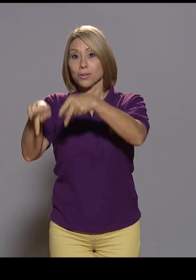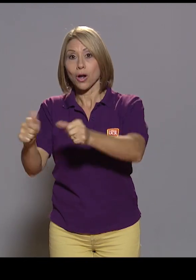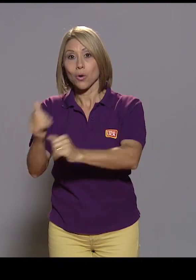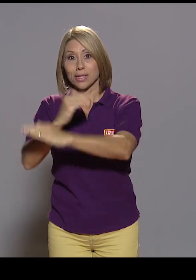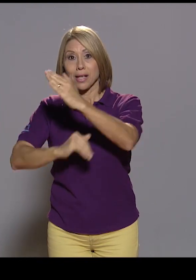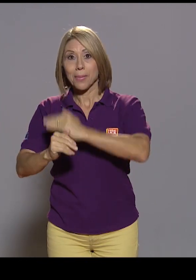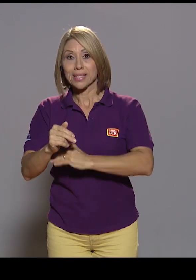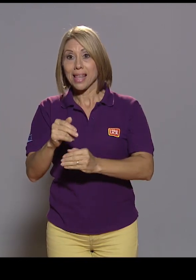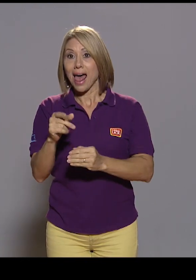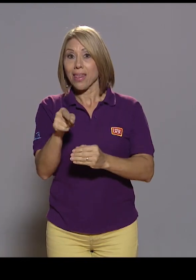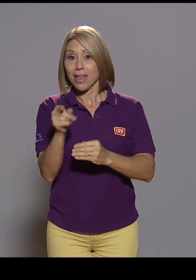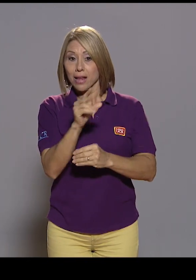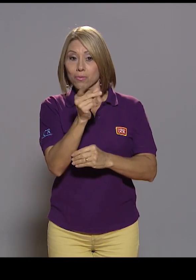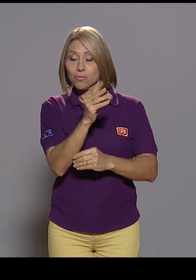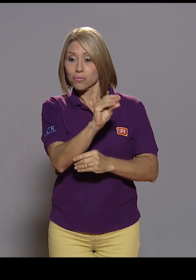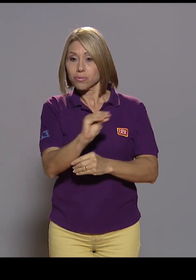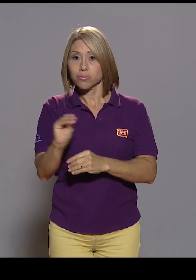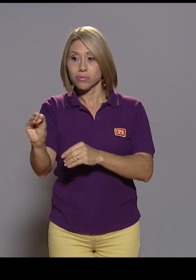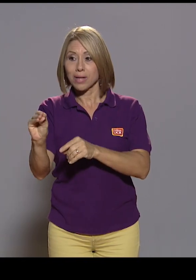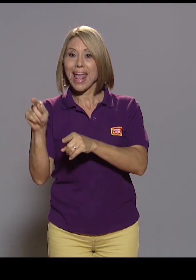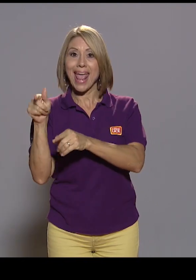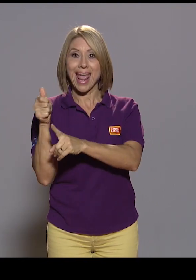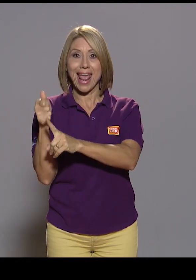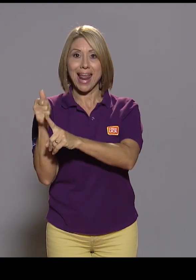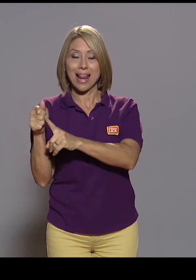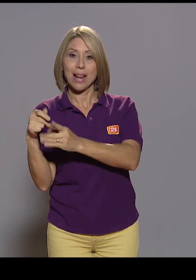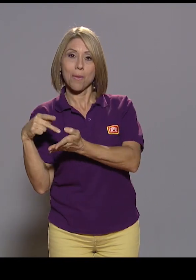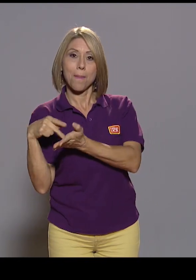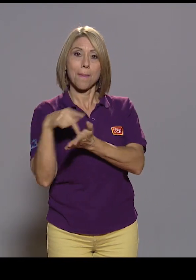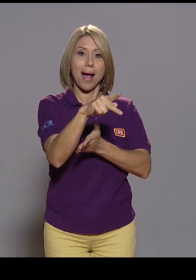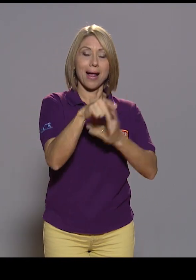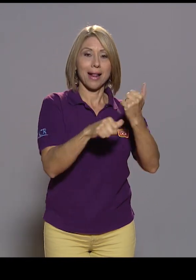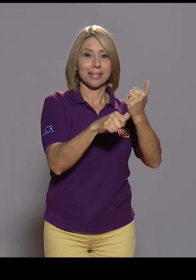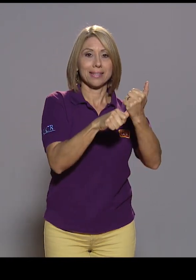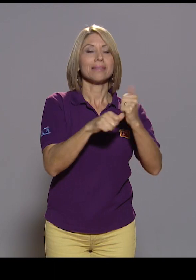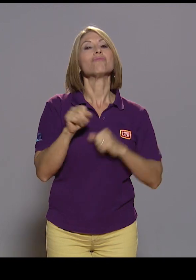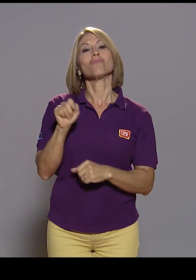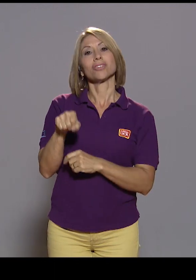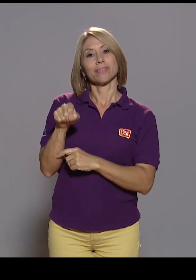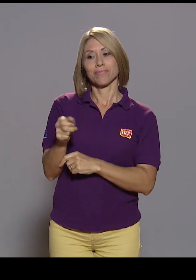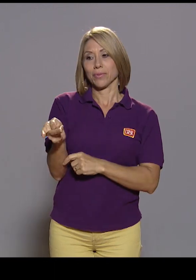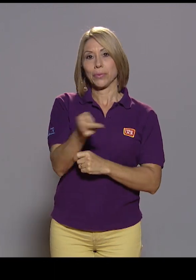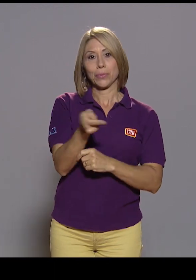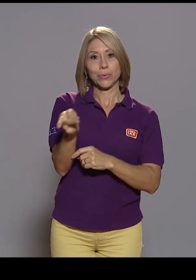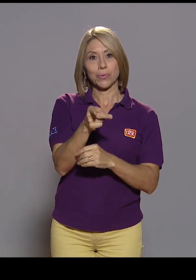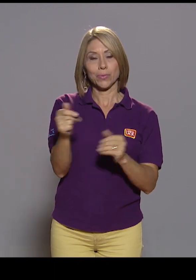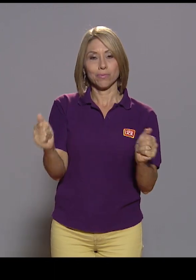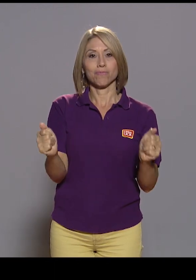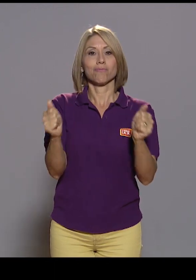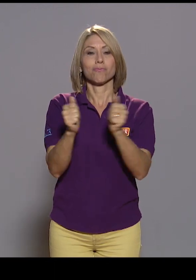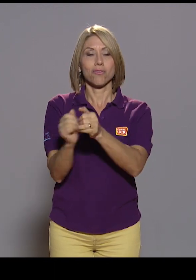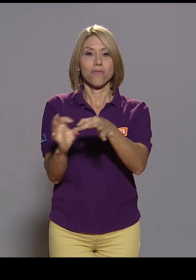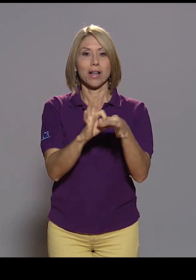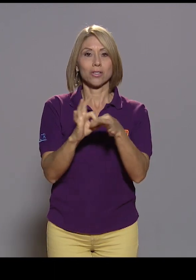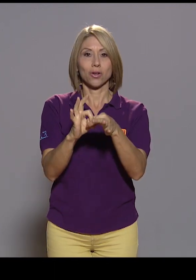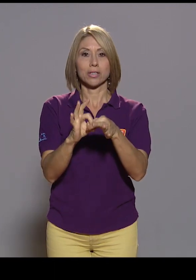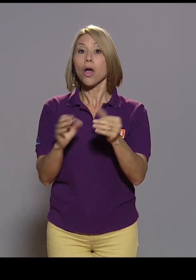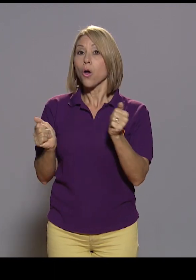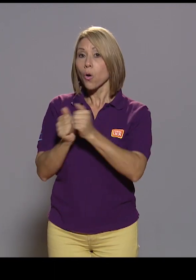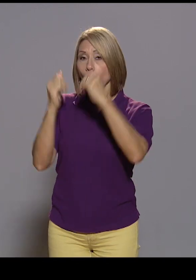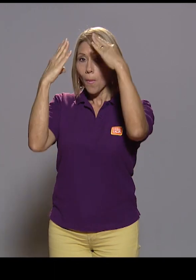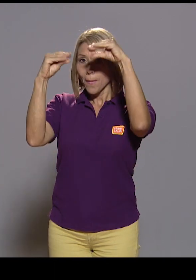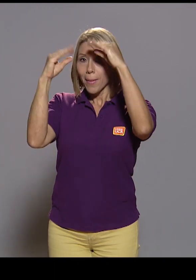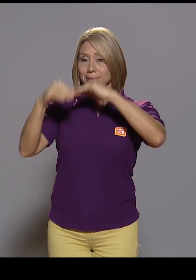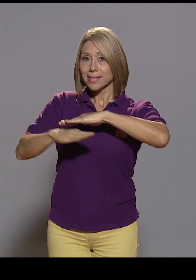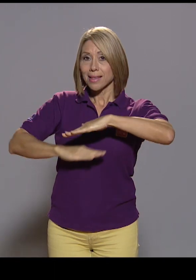a la persona que la asiste. Ahí es toda una relación entre la persona con discapacidad y las asistentes o la asistente que Eso sí, con la base de